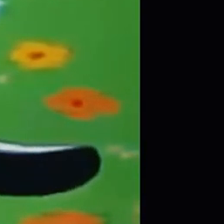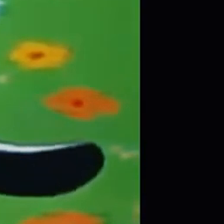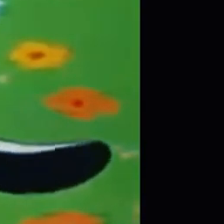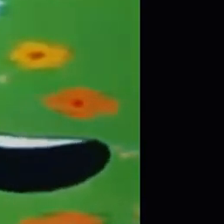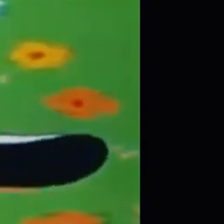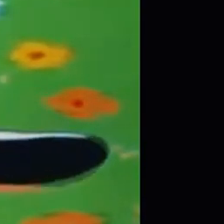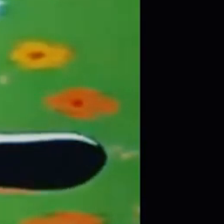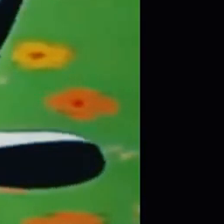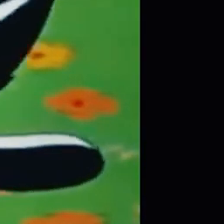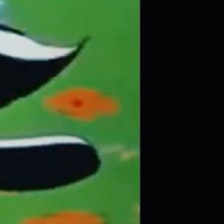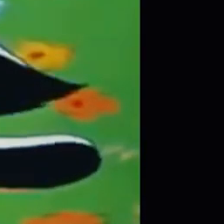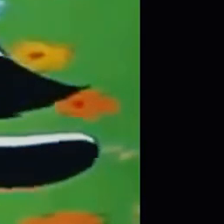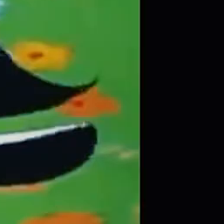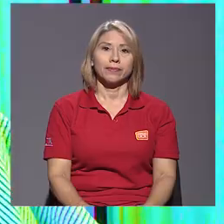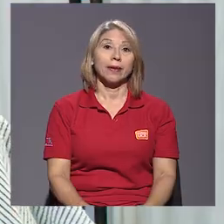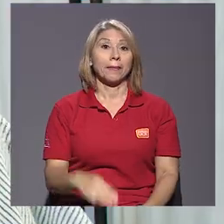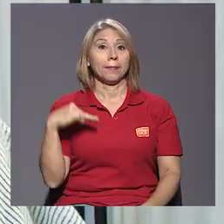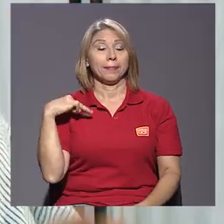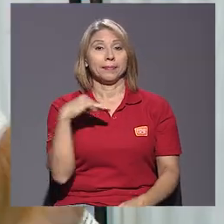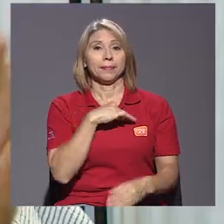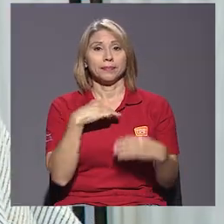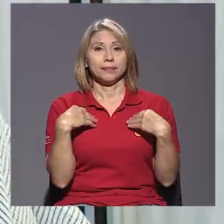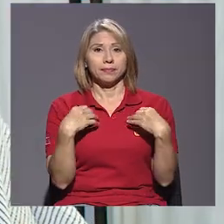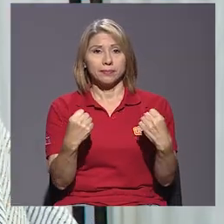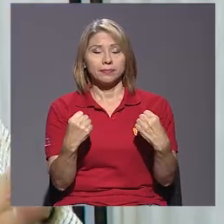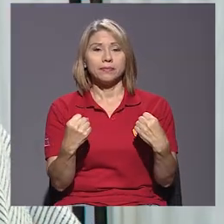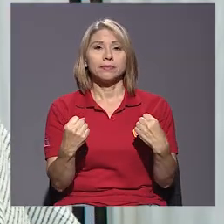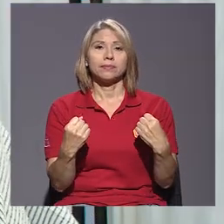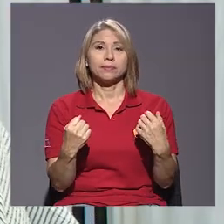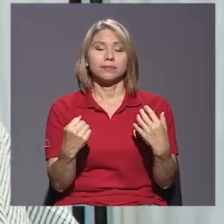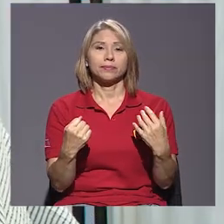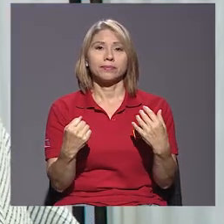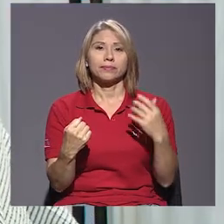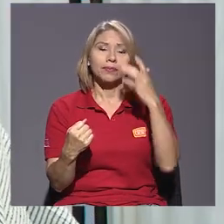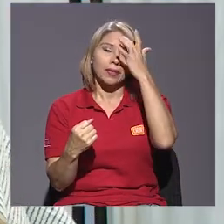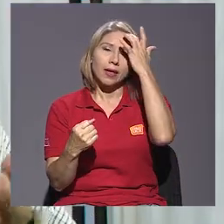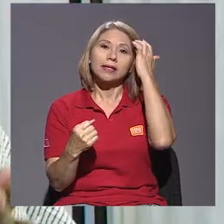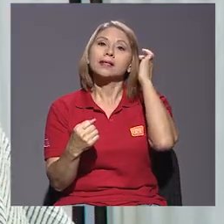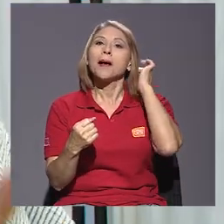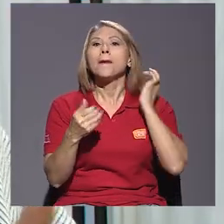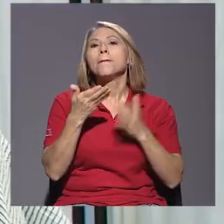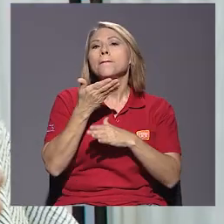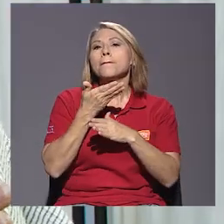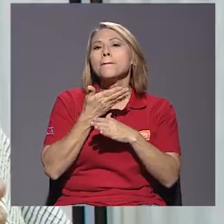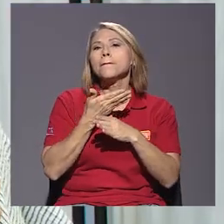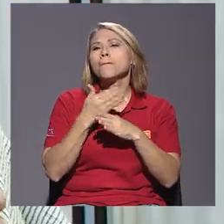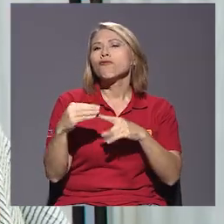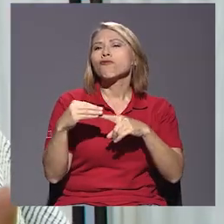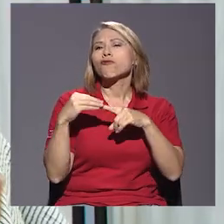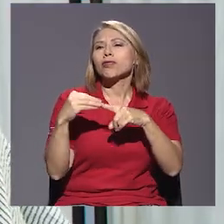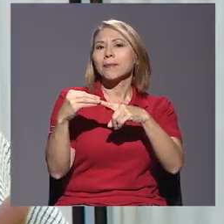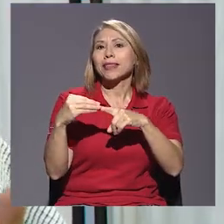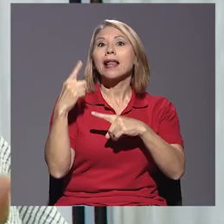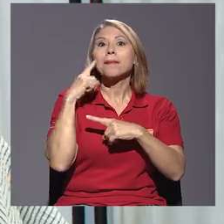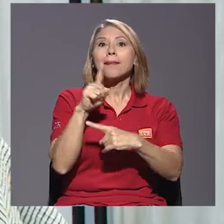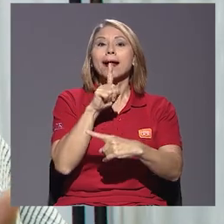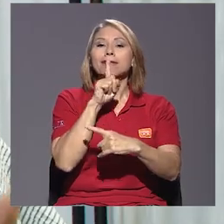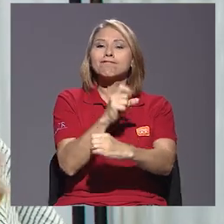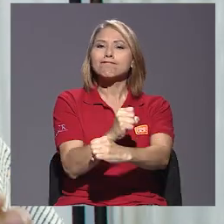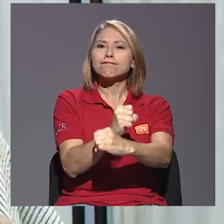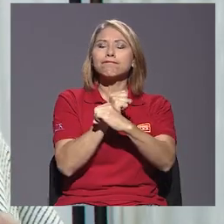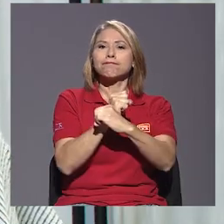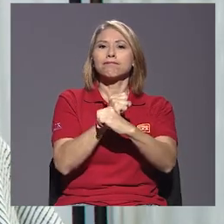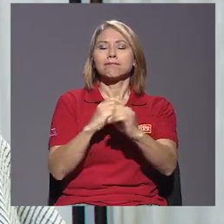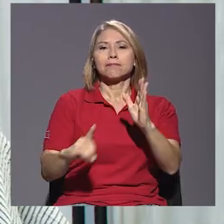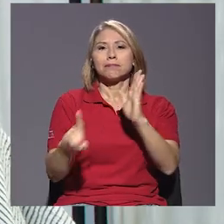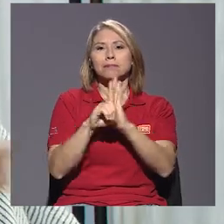amor, amor, amor a primera vista. Para el Ministerio de Salud es parte fundamental para garantizar el derecho